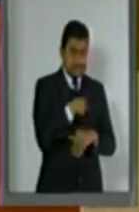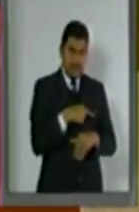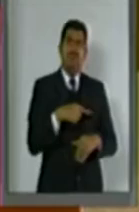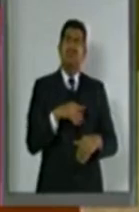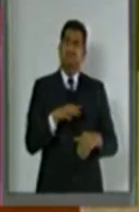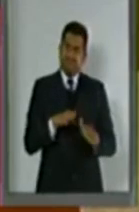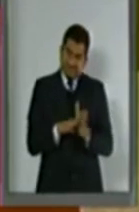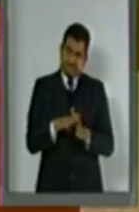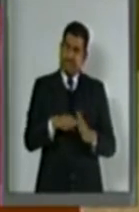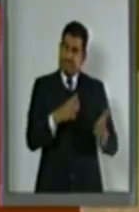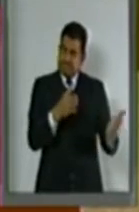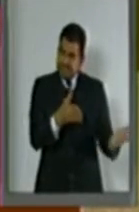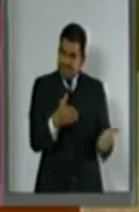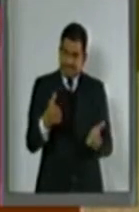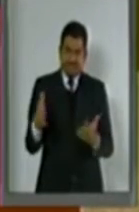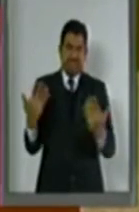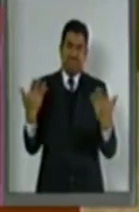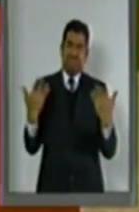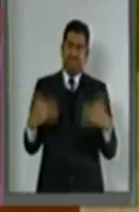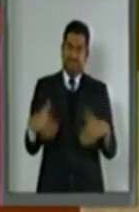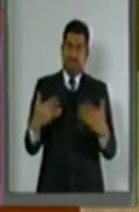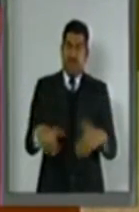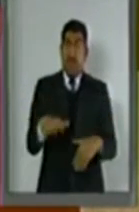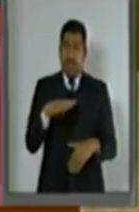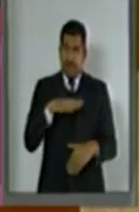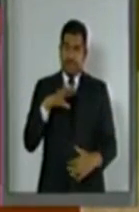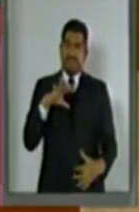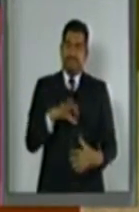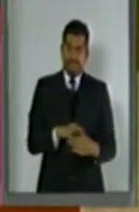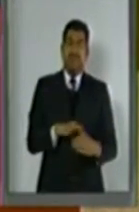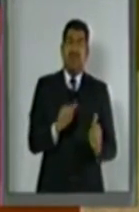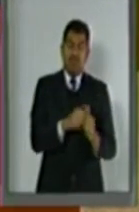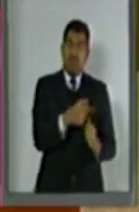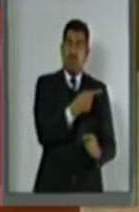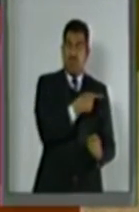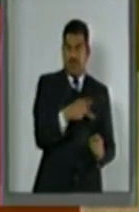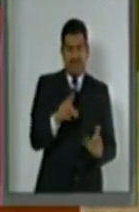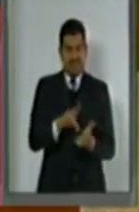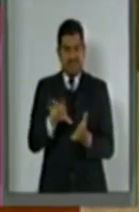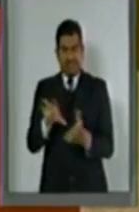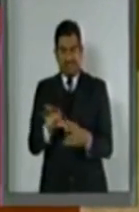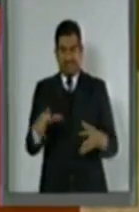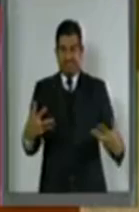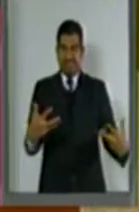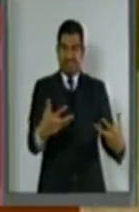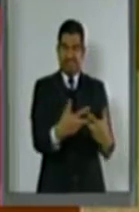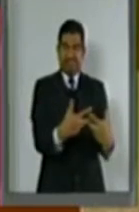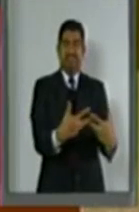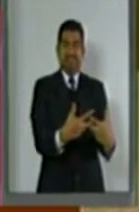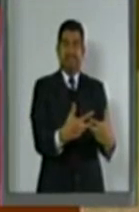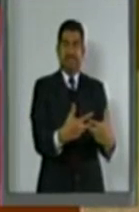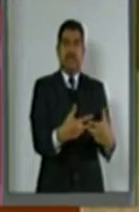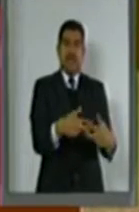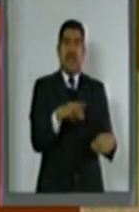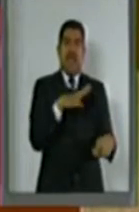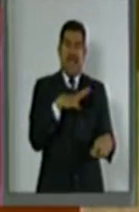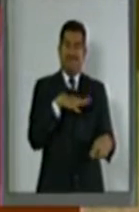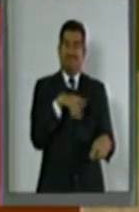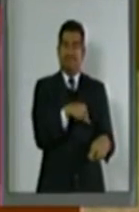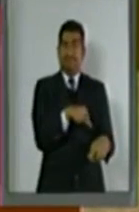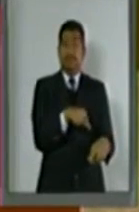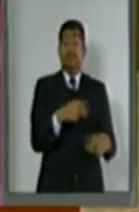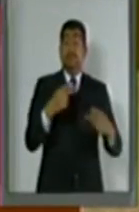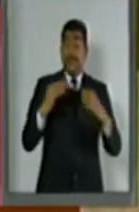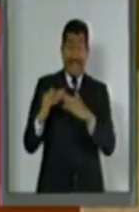una menor presencia. Desgraciadamente hay una relación entre pobreza y discapacidad. Los hogares de